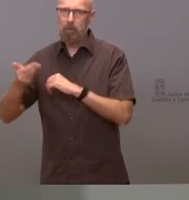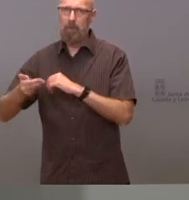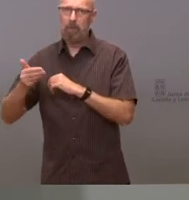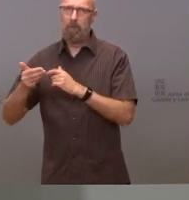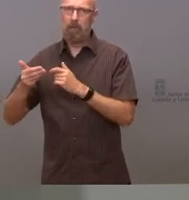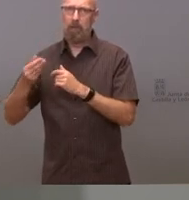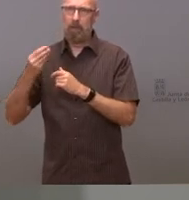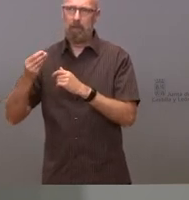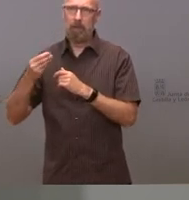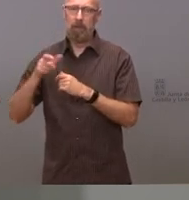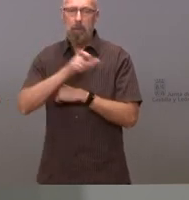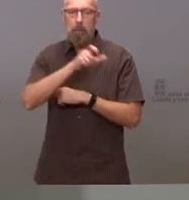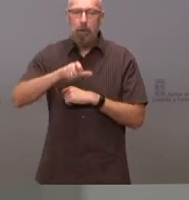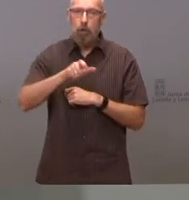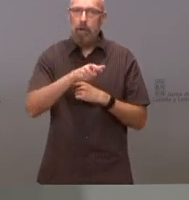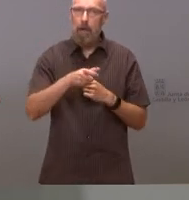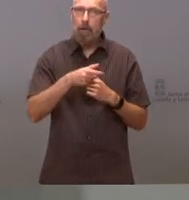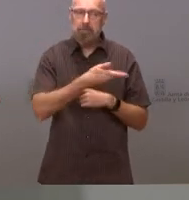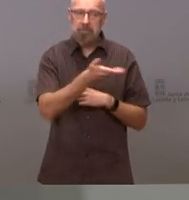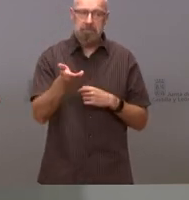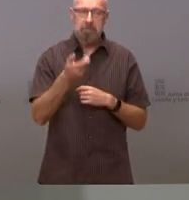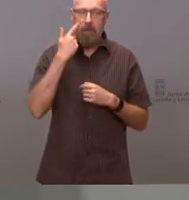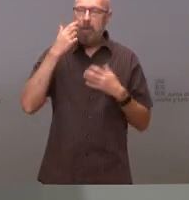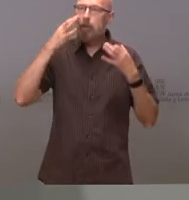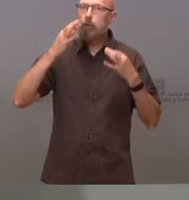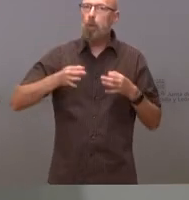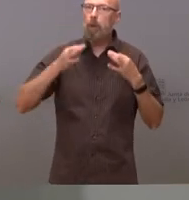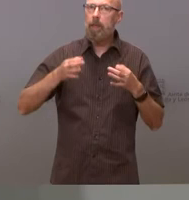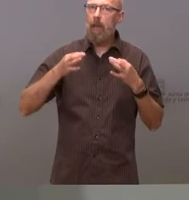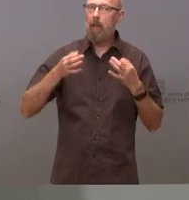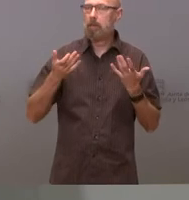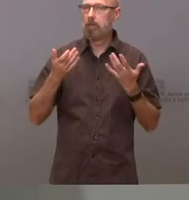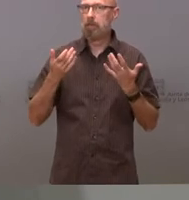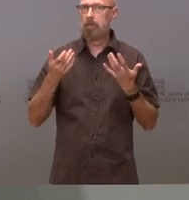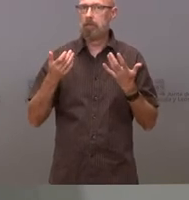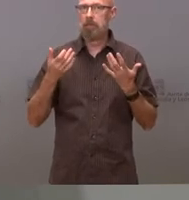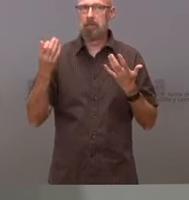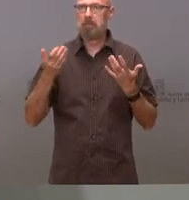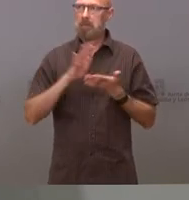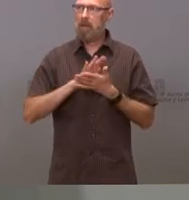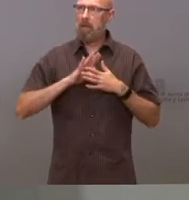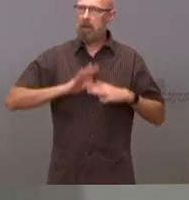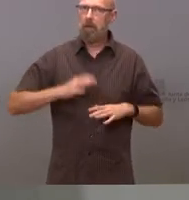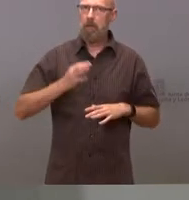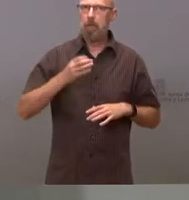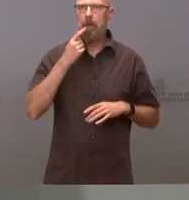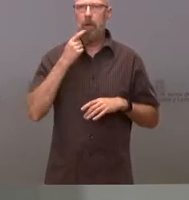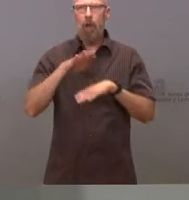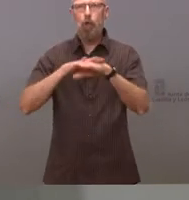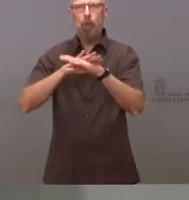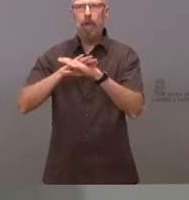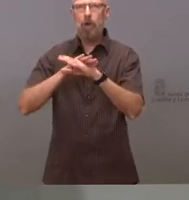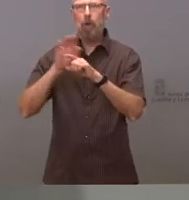tienen que tener la seguridad y eso es lo que le pedimos al gobierno que aclare de que no se favorece no se entra